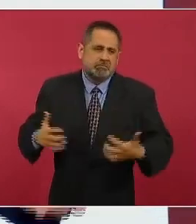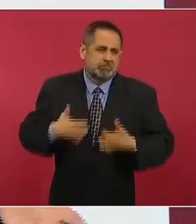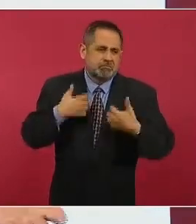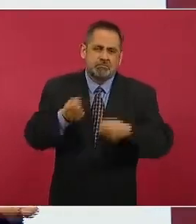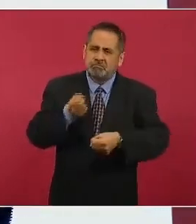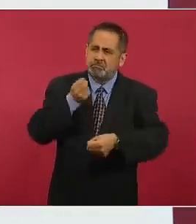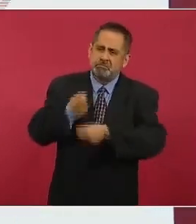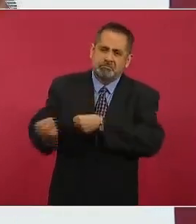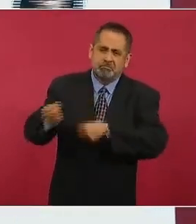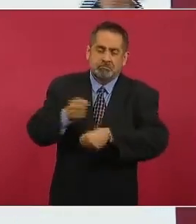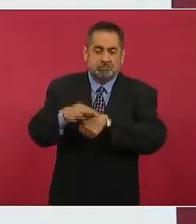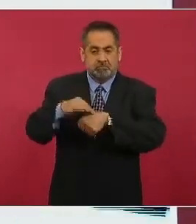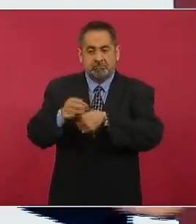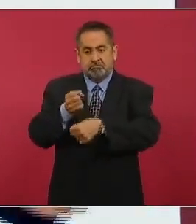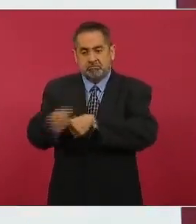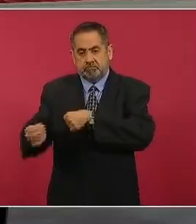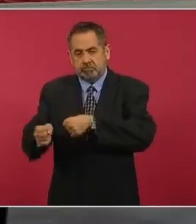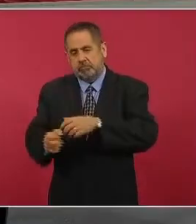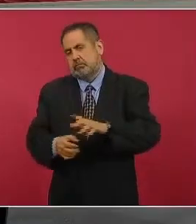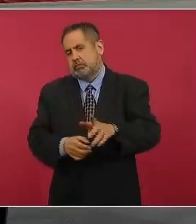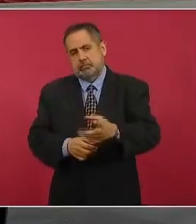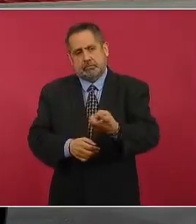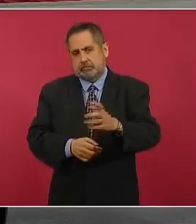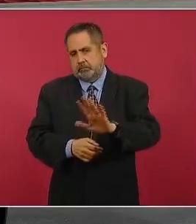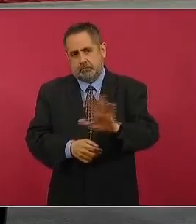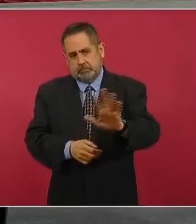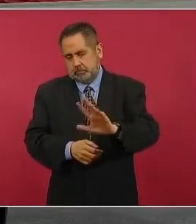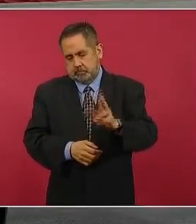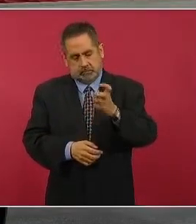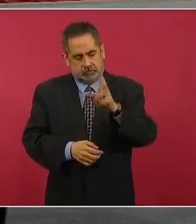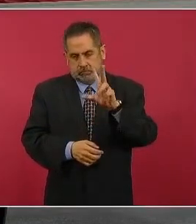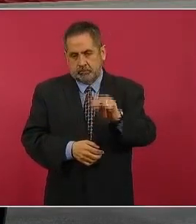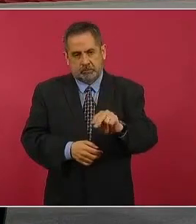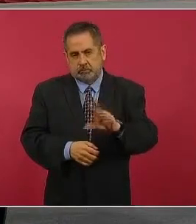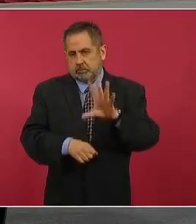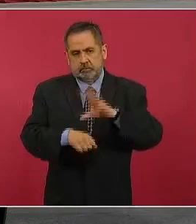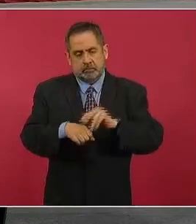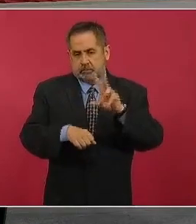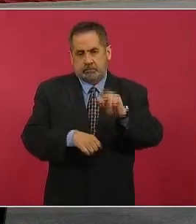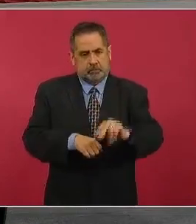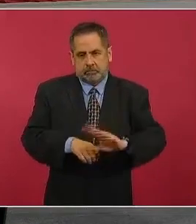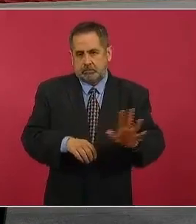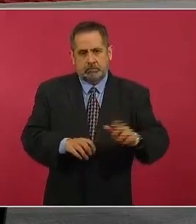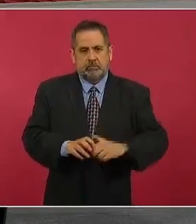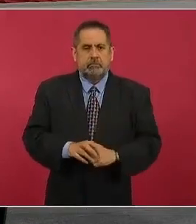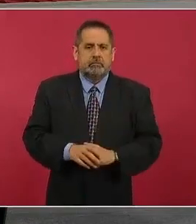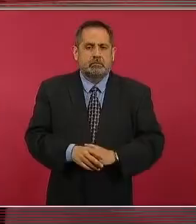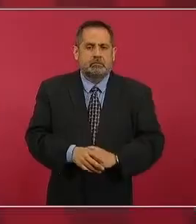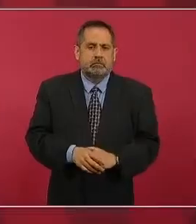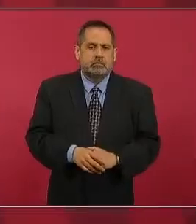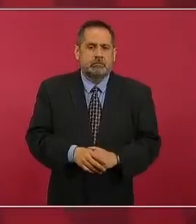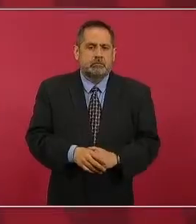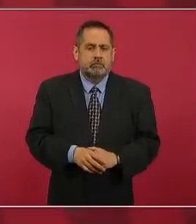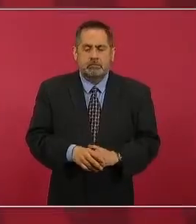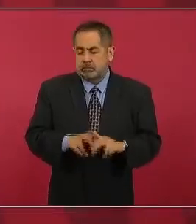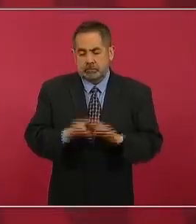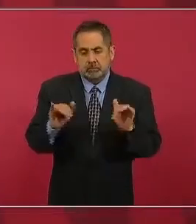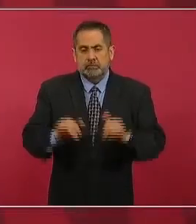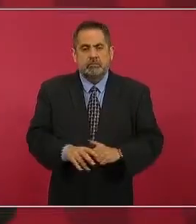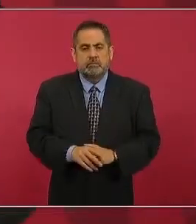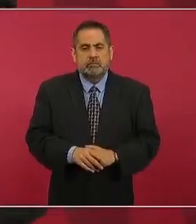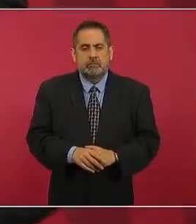físicamente pues no no eso no se puede permitir a nadie